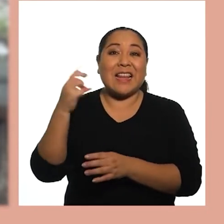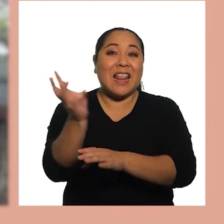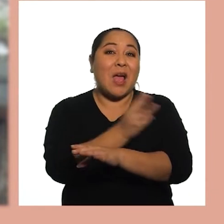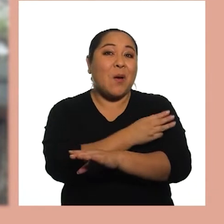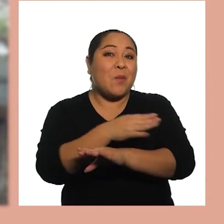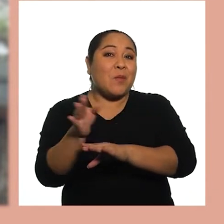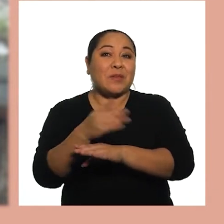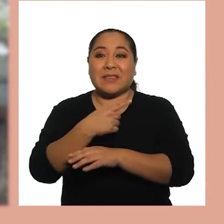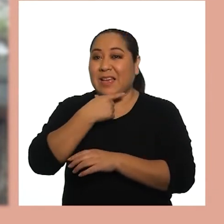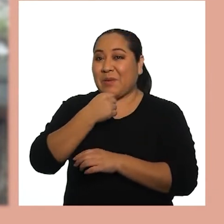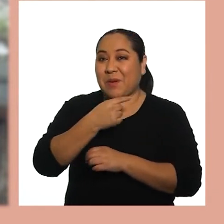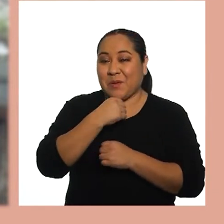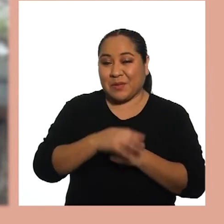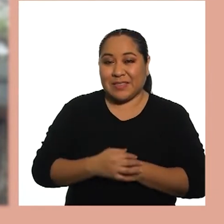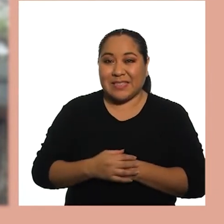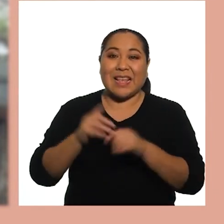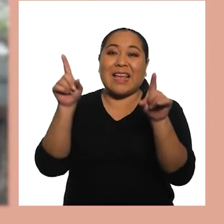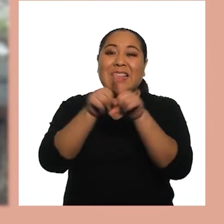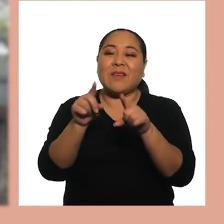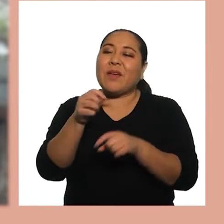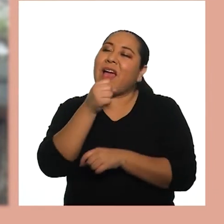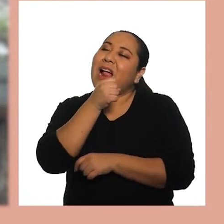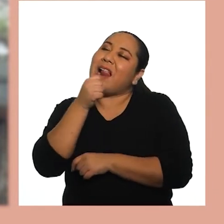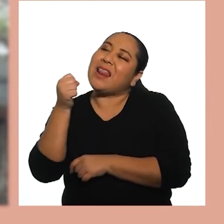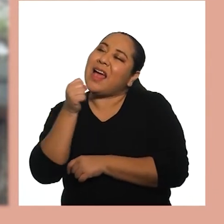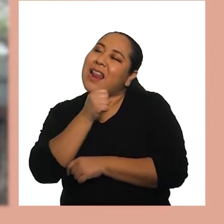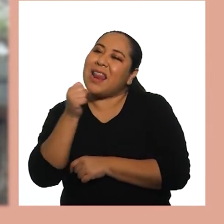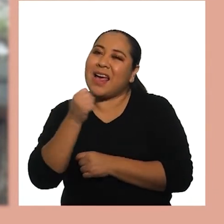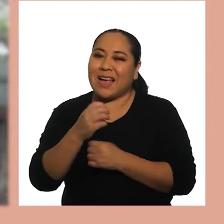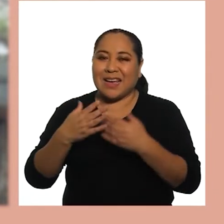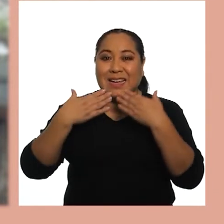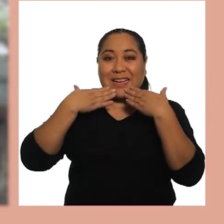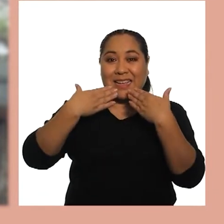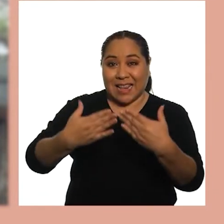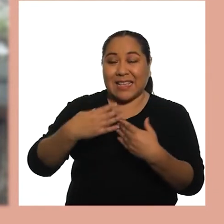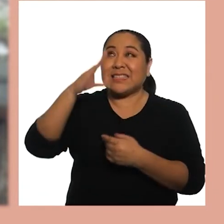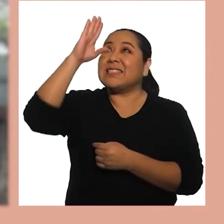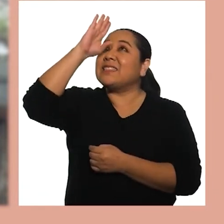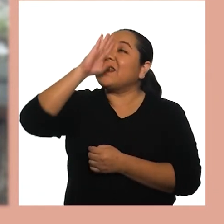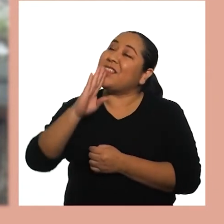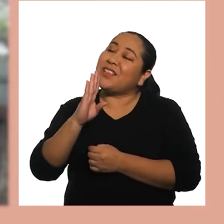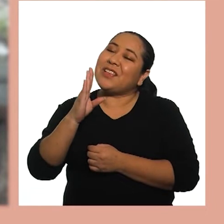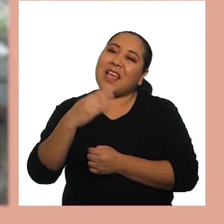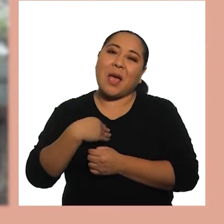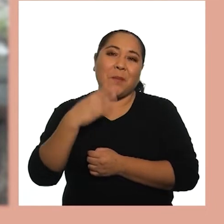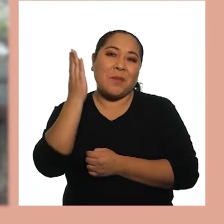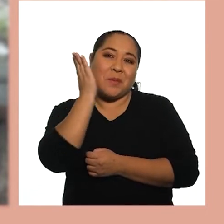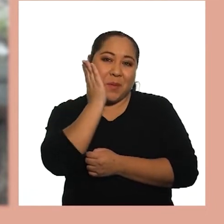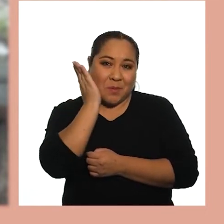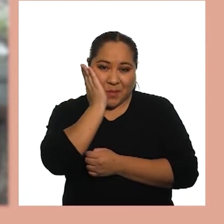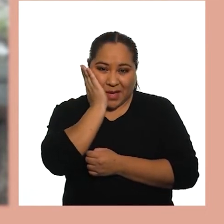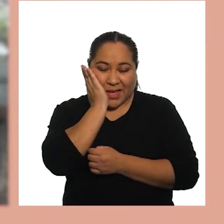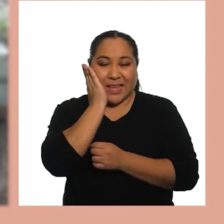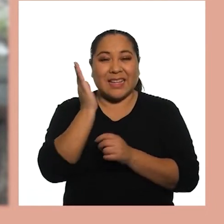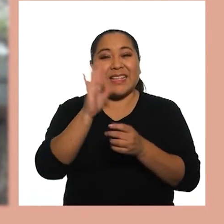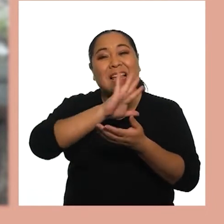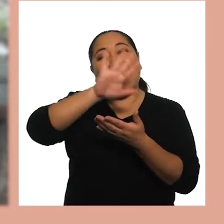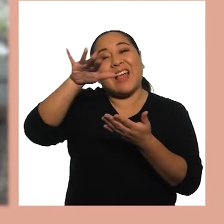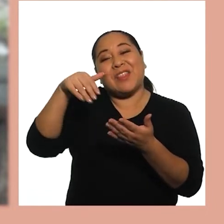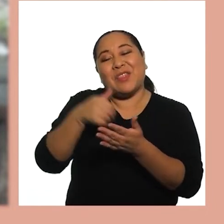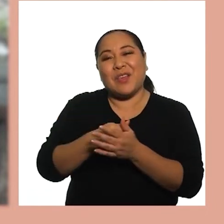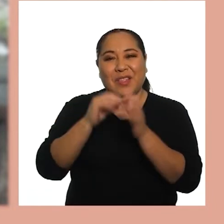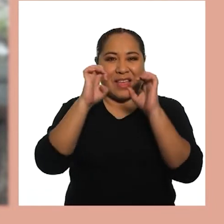La música Que me gusta Y hasta canto Agradezco a Dios A mi mamá